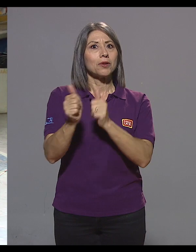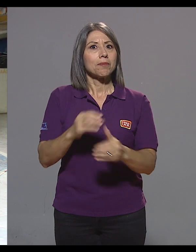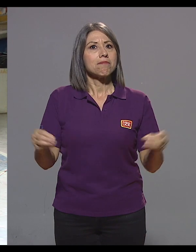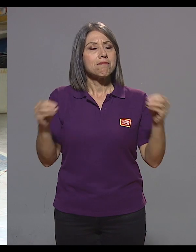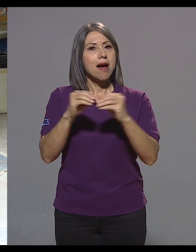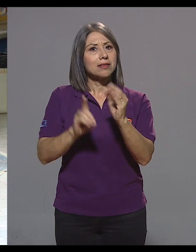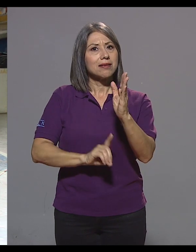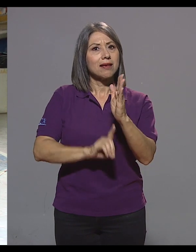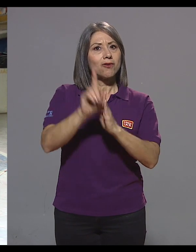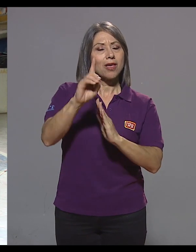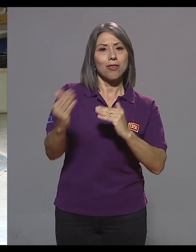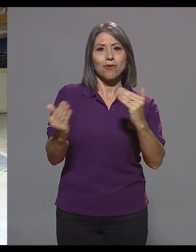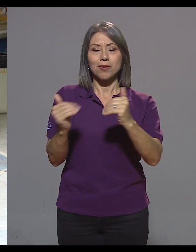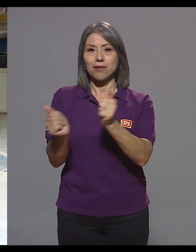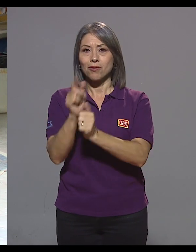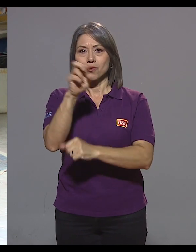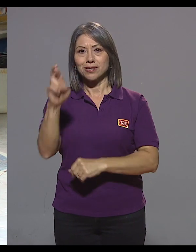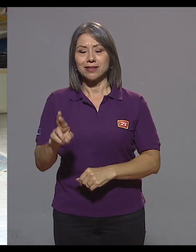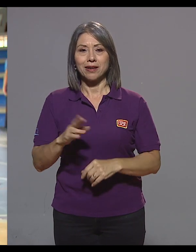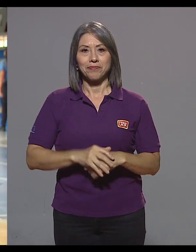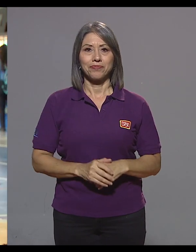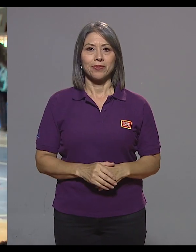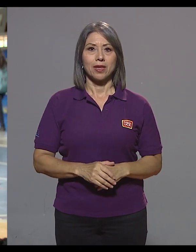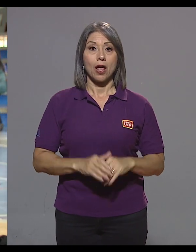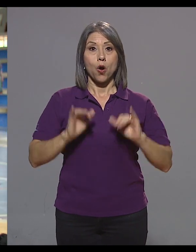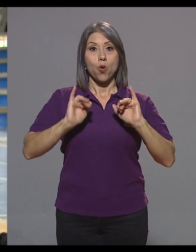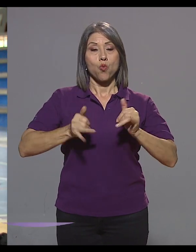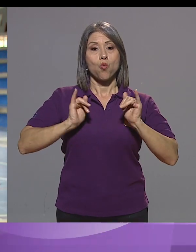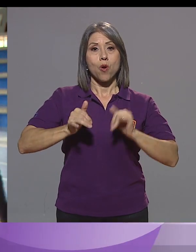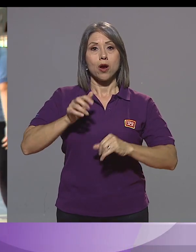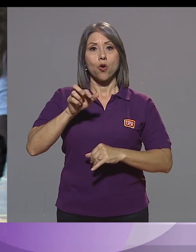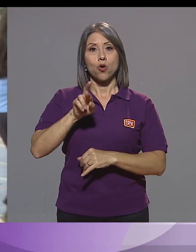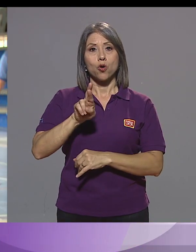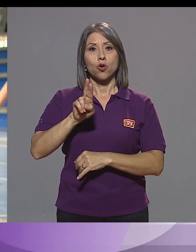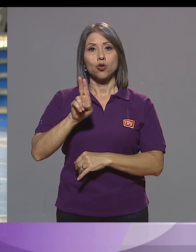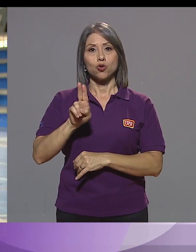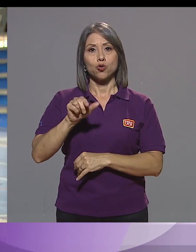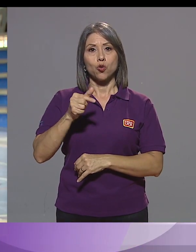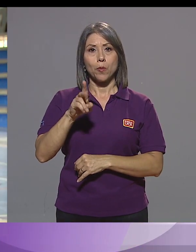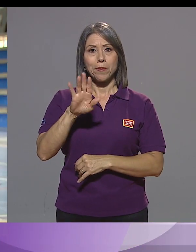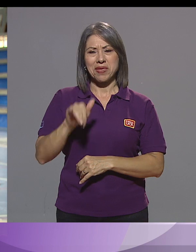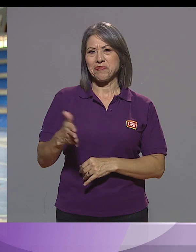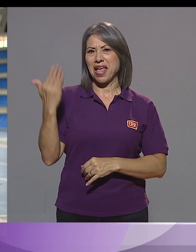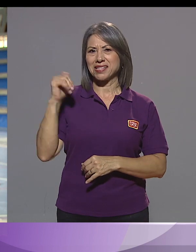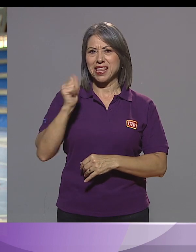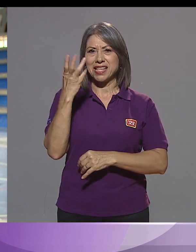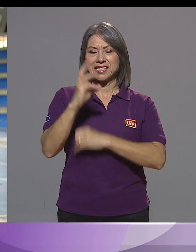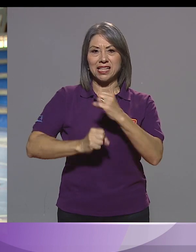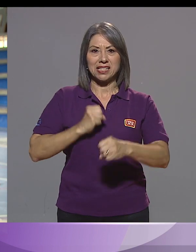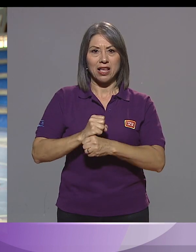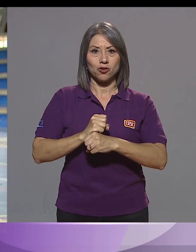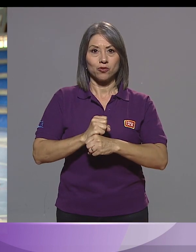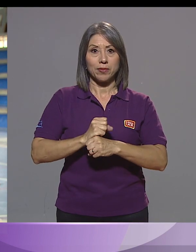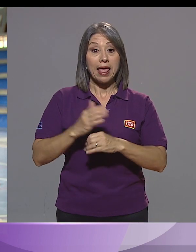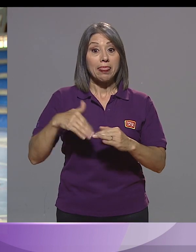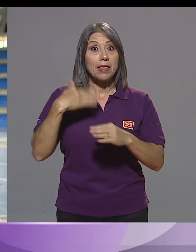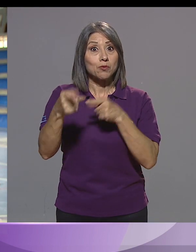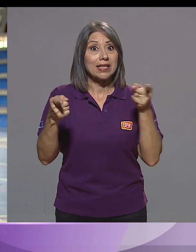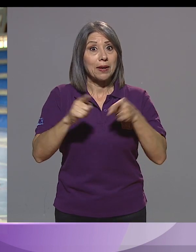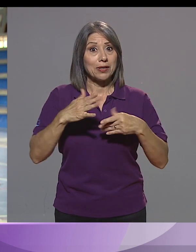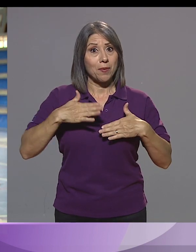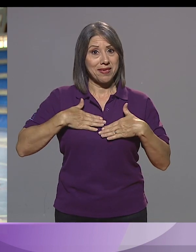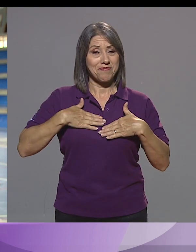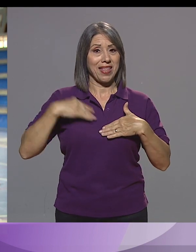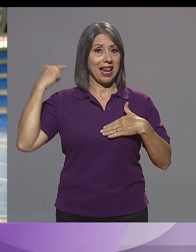el deporte está más desarrollado que aquí. Juego rugby desde hace unos 16 años. Empecé a jugar poco después de la herida.